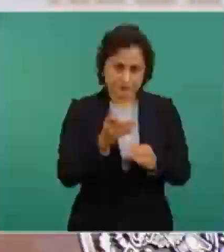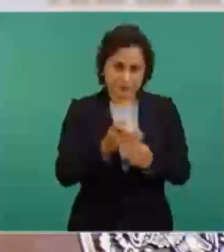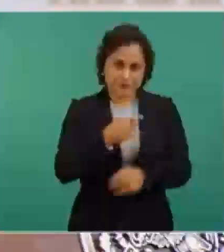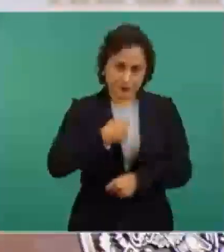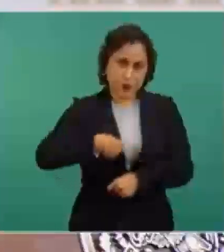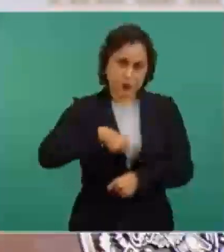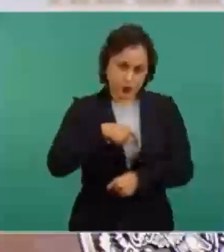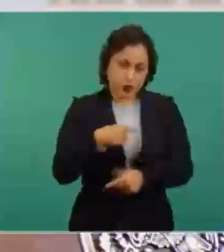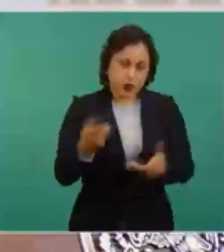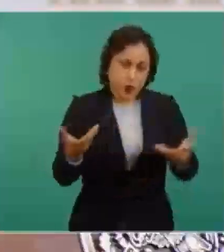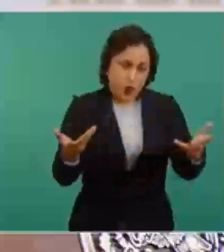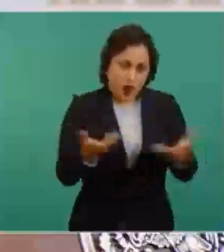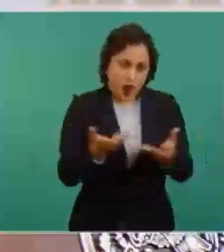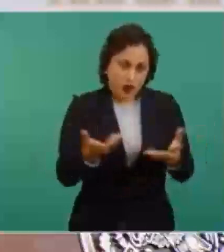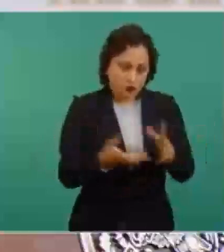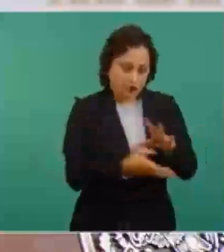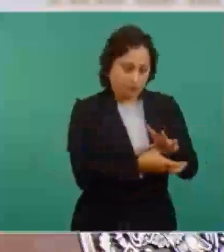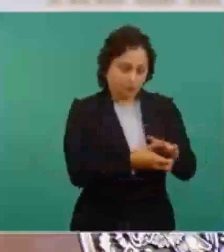extrayendo petróleo